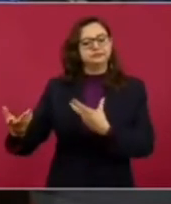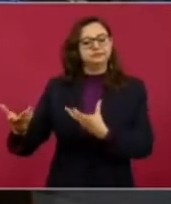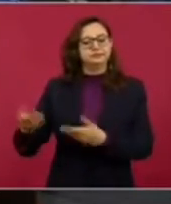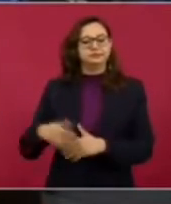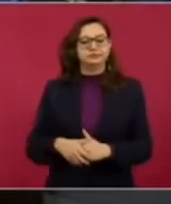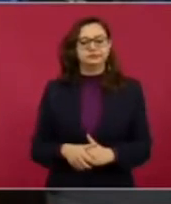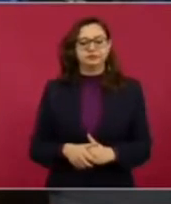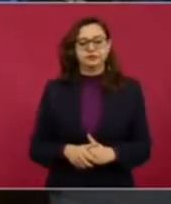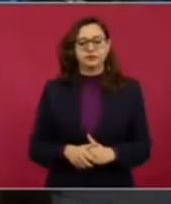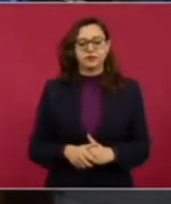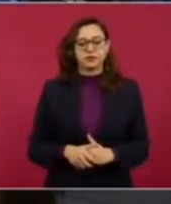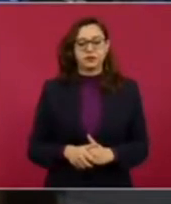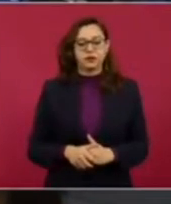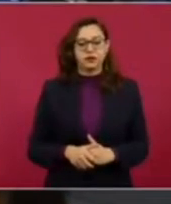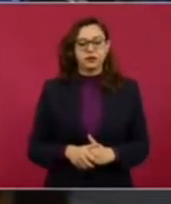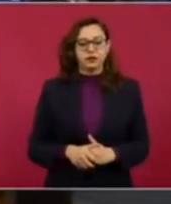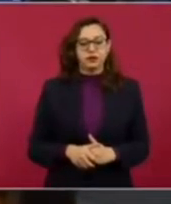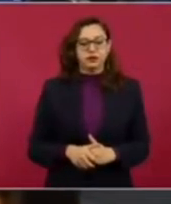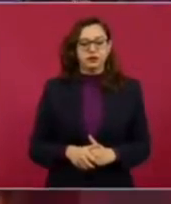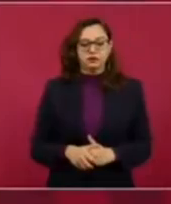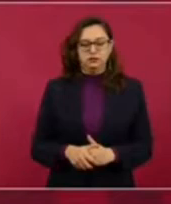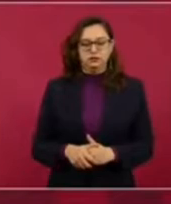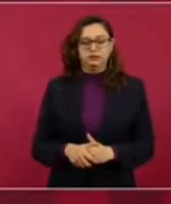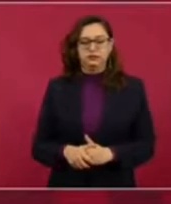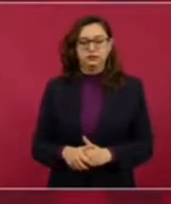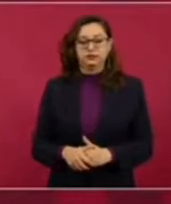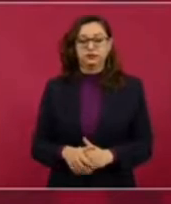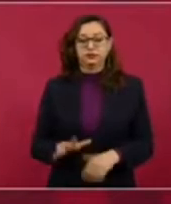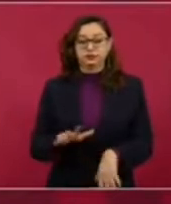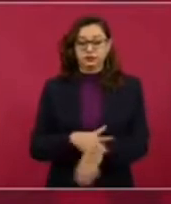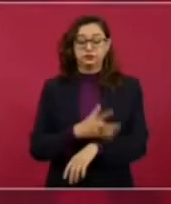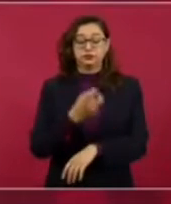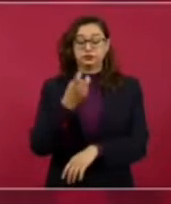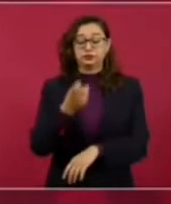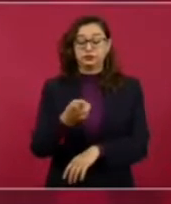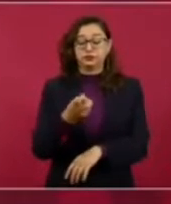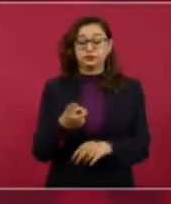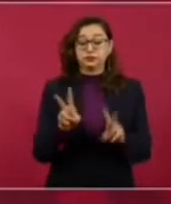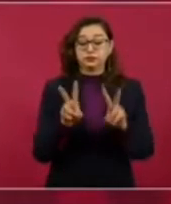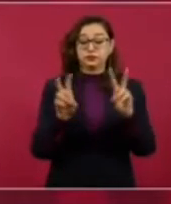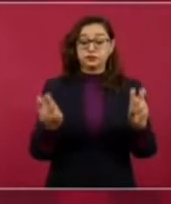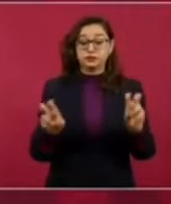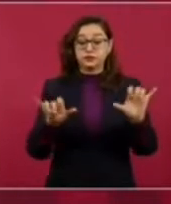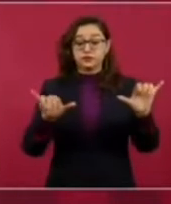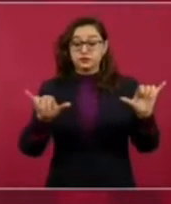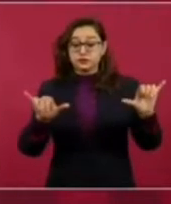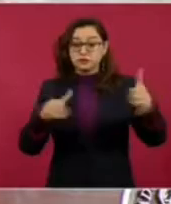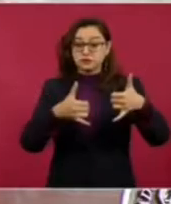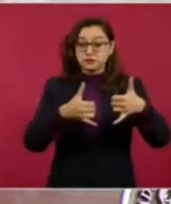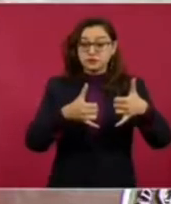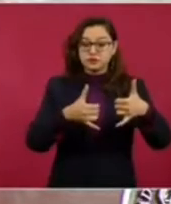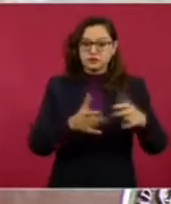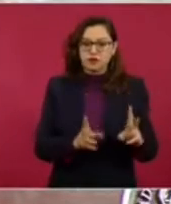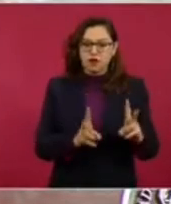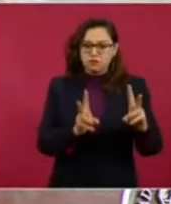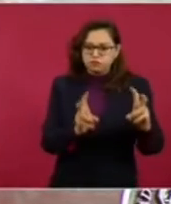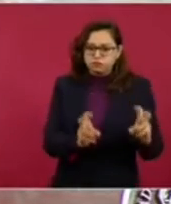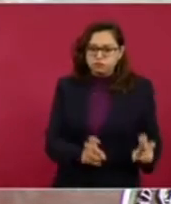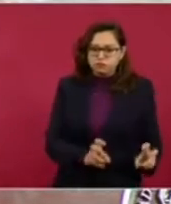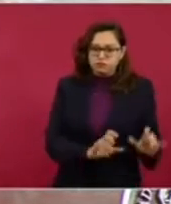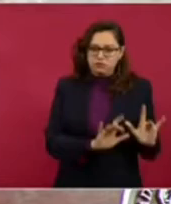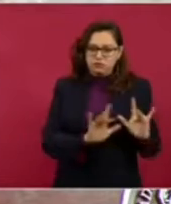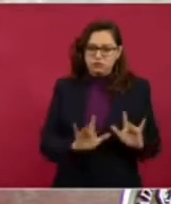Por eso lo que dices sobre las llamadas, sólo